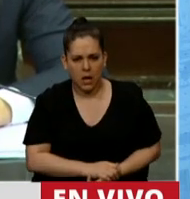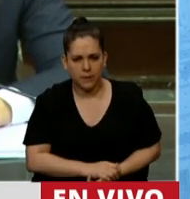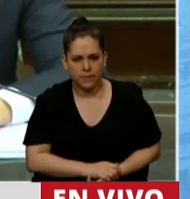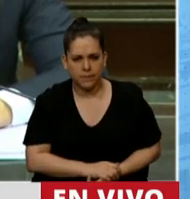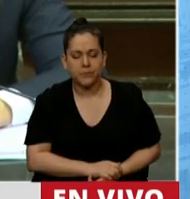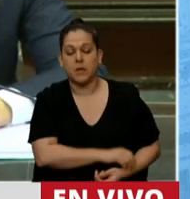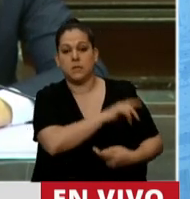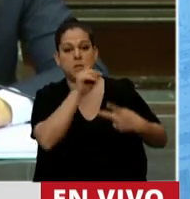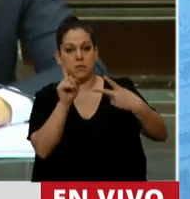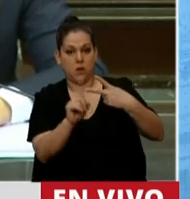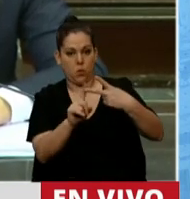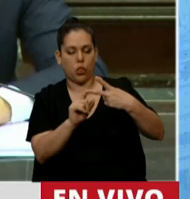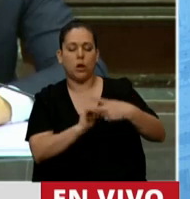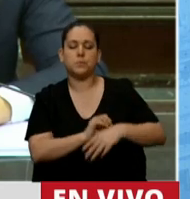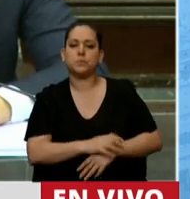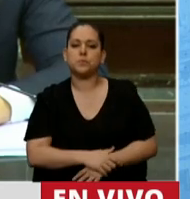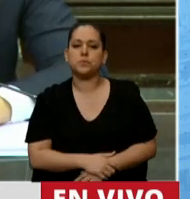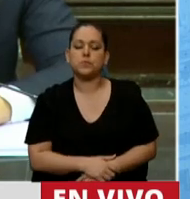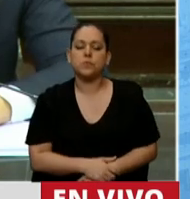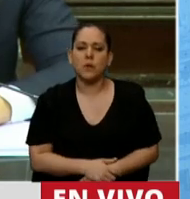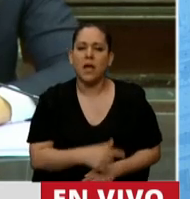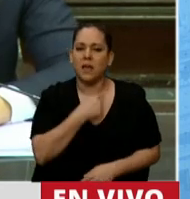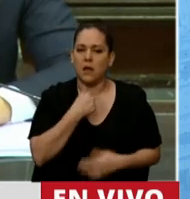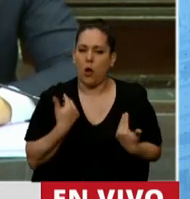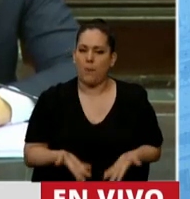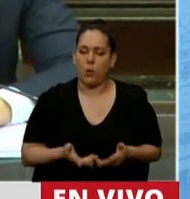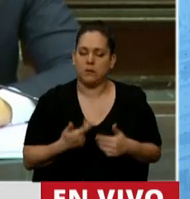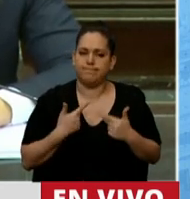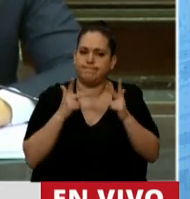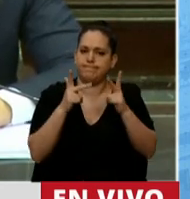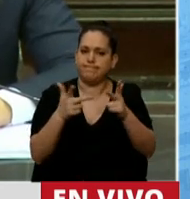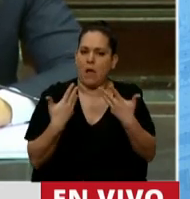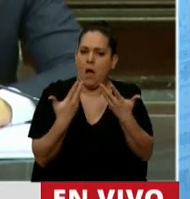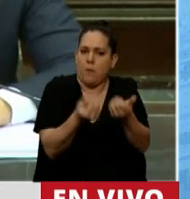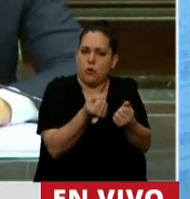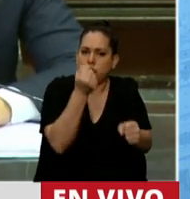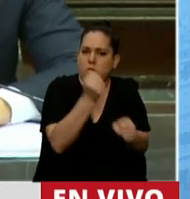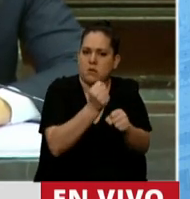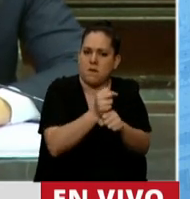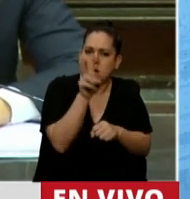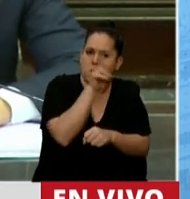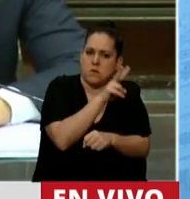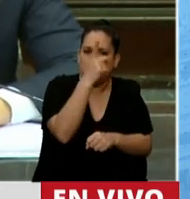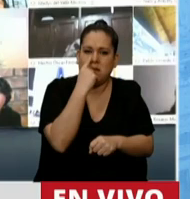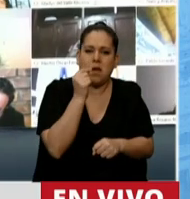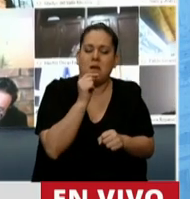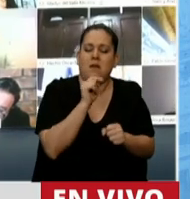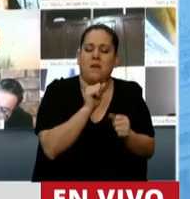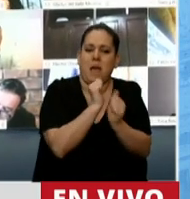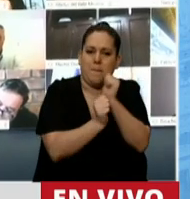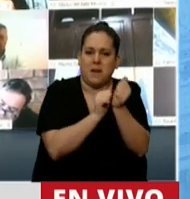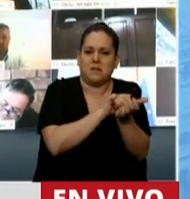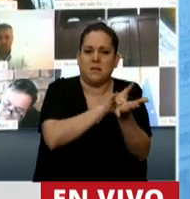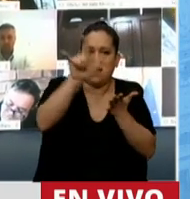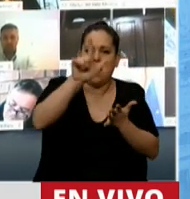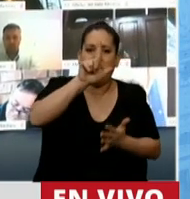En segundo lugar, quiero aprovechar para solidarizarme con las trabajadoras y los trabajadores de la TAM que hoy están